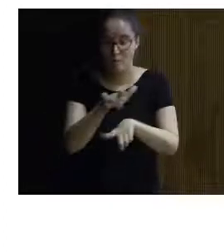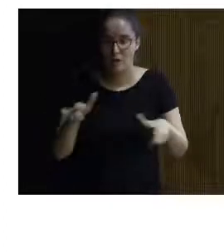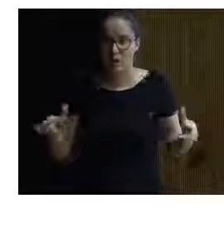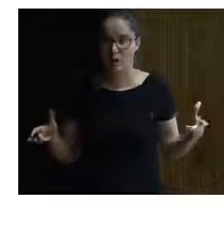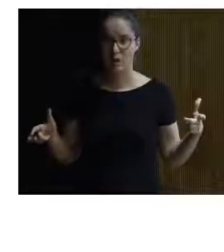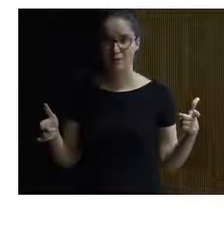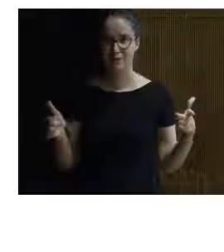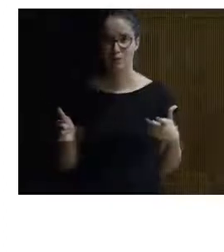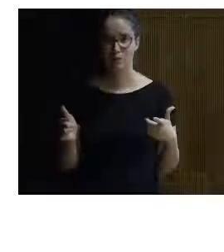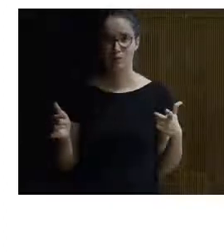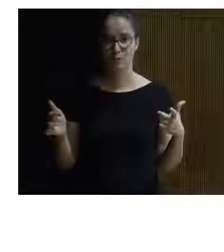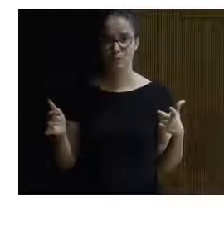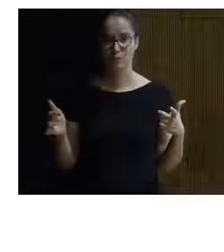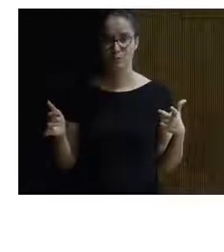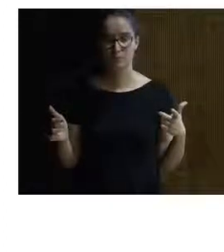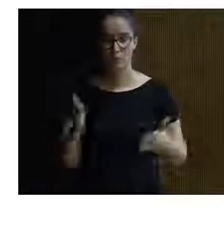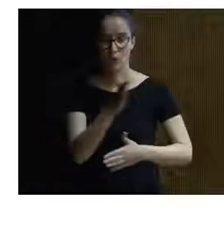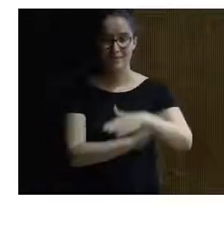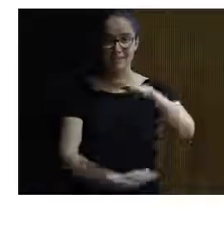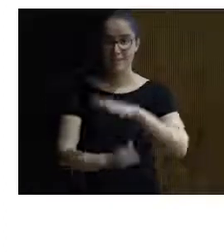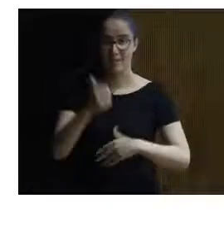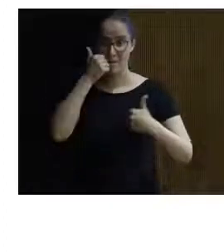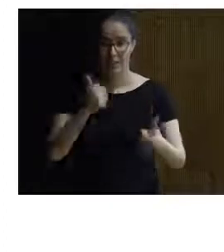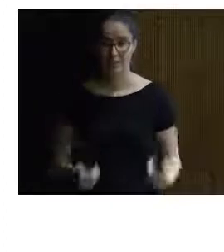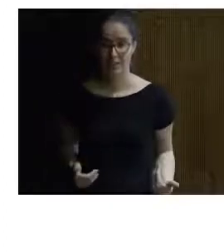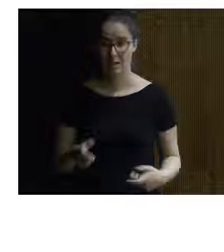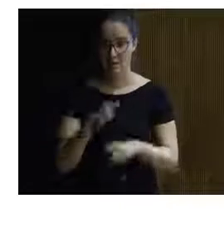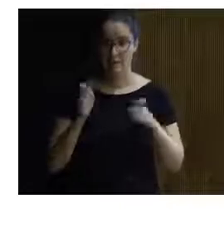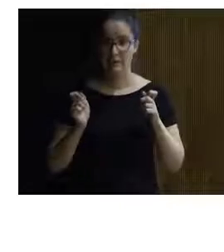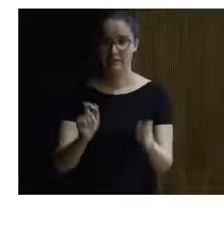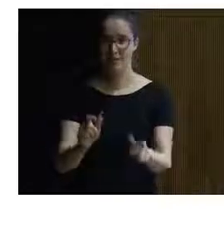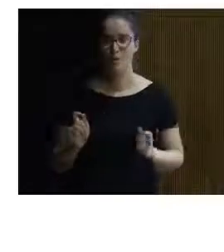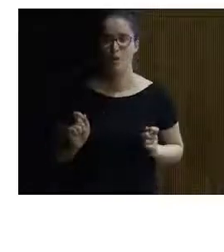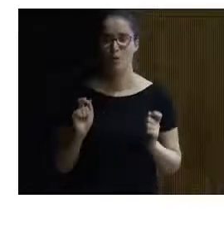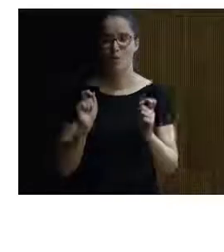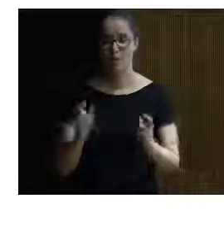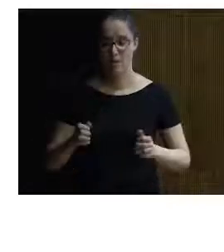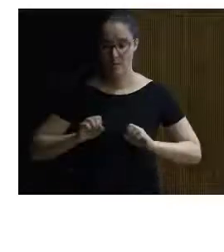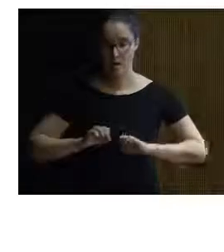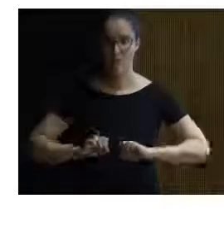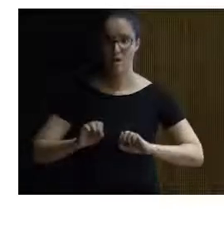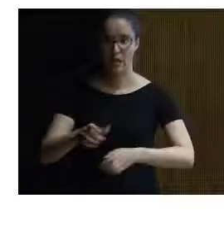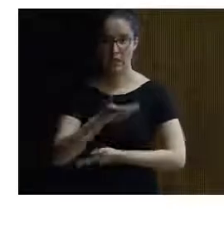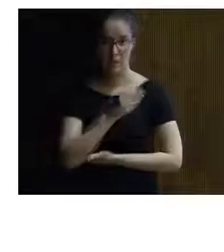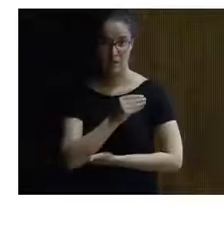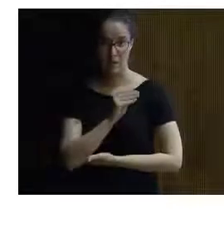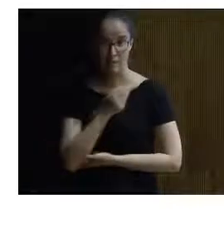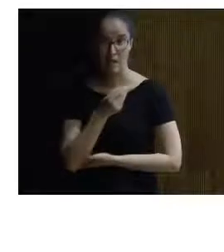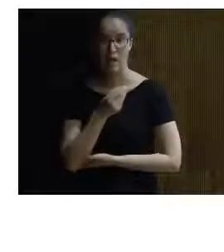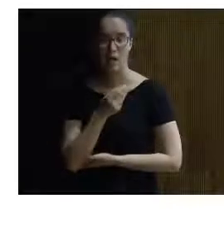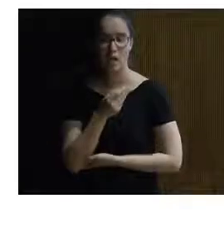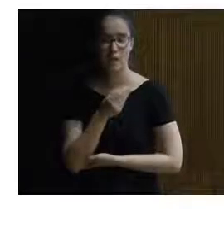discapacidad física para sillas de ruedas para carritos de bebés gente